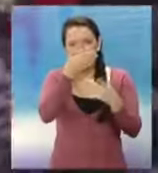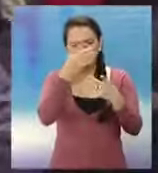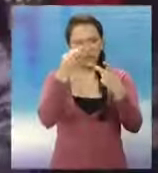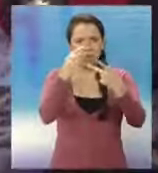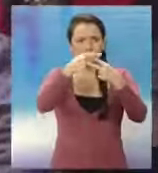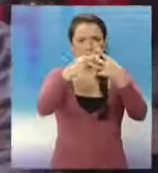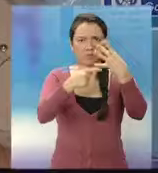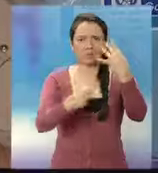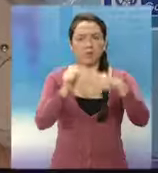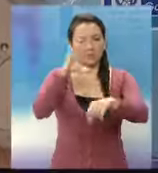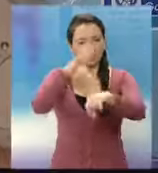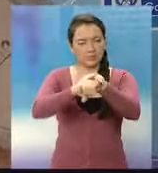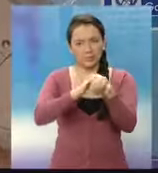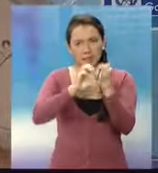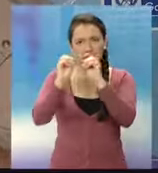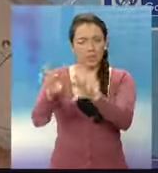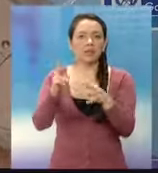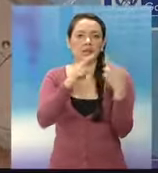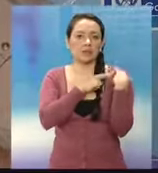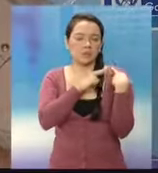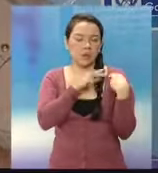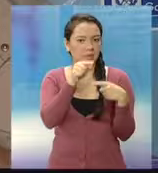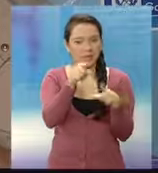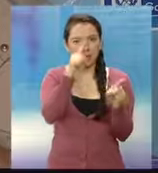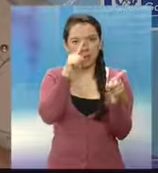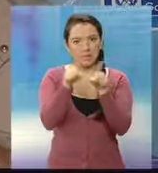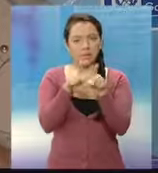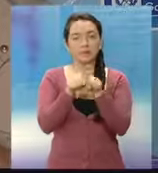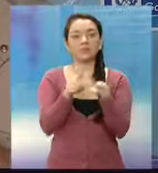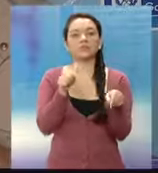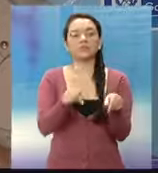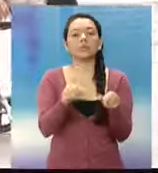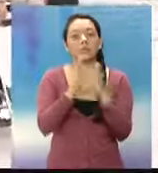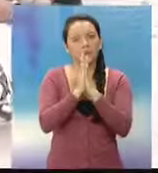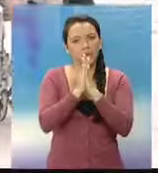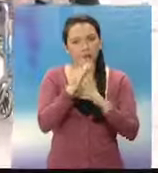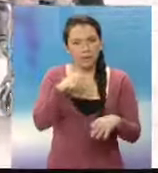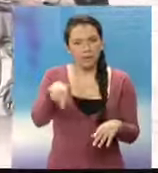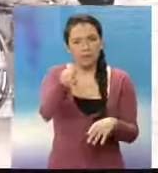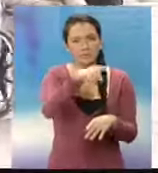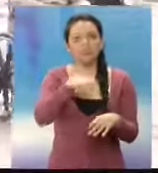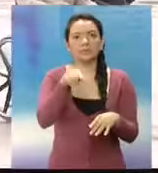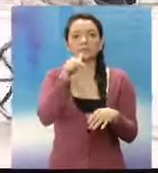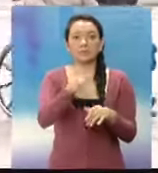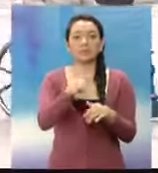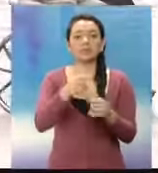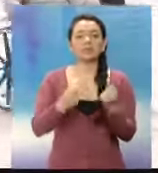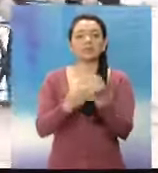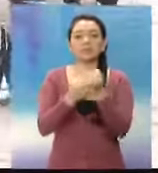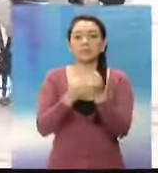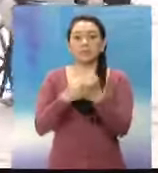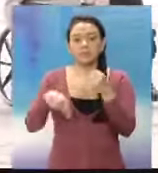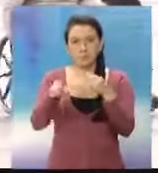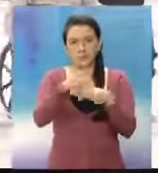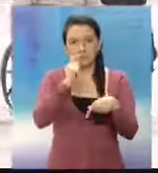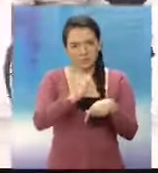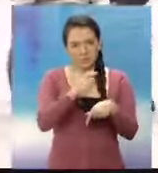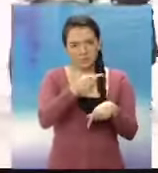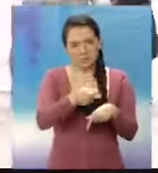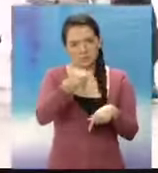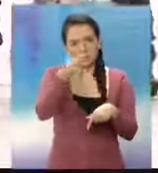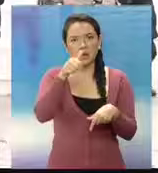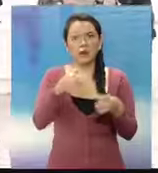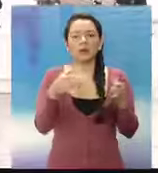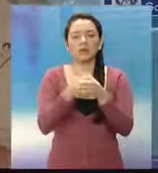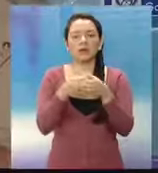El ministro de Gobernación, Mauricio López Bonilla, hizo un llamado a los pobladores para que no ayuden a escapar a Eduardo Francisco Cano, jefe del